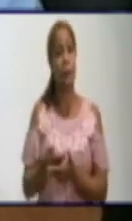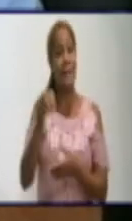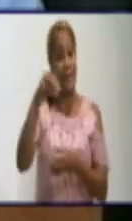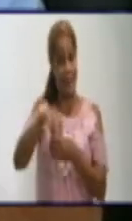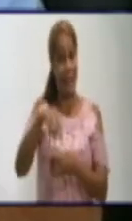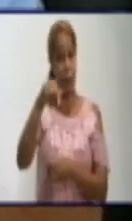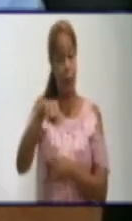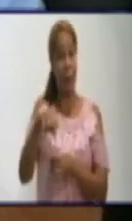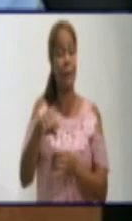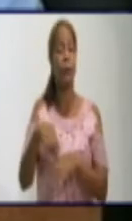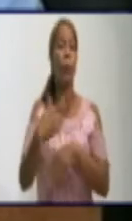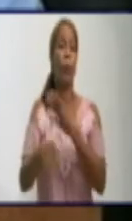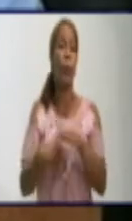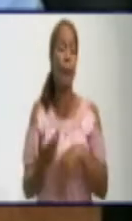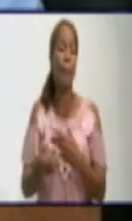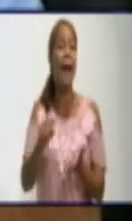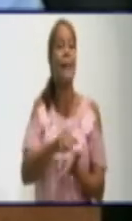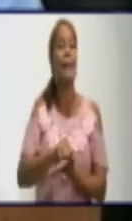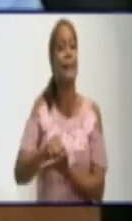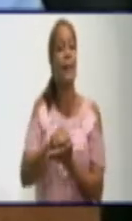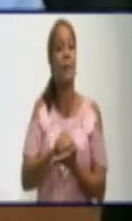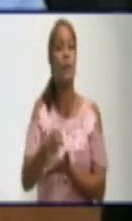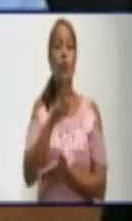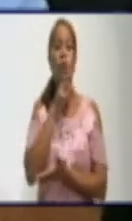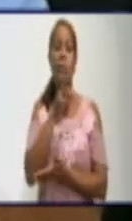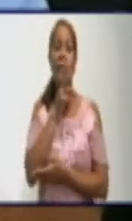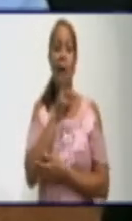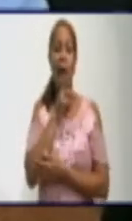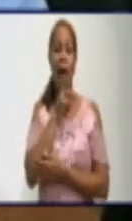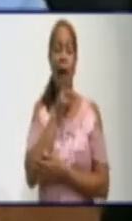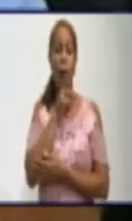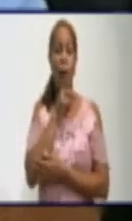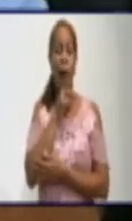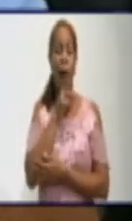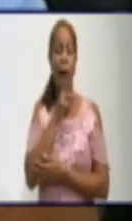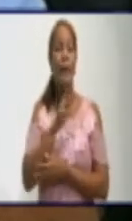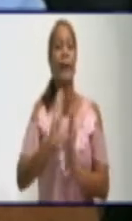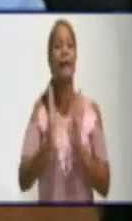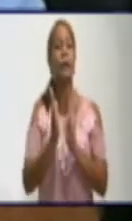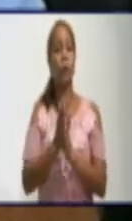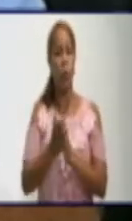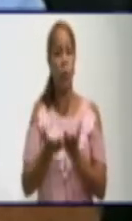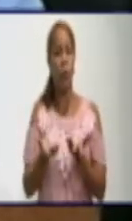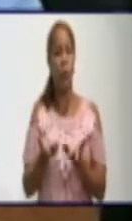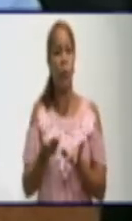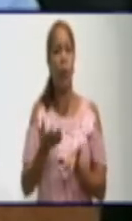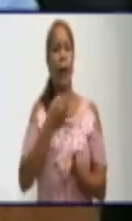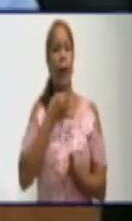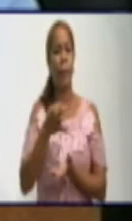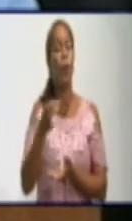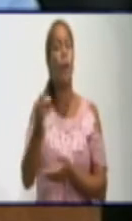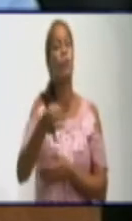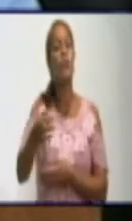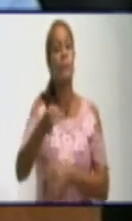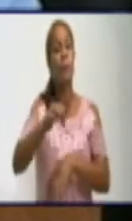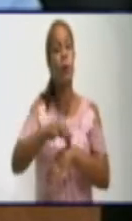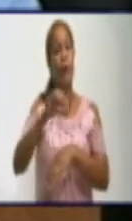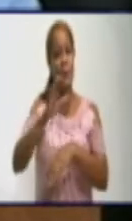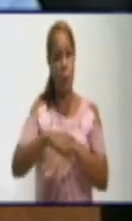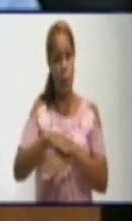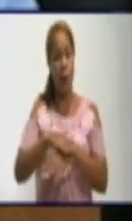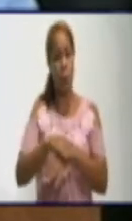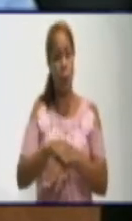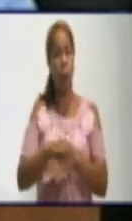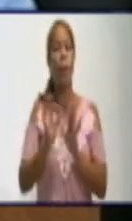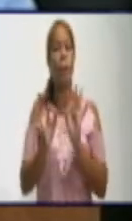citar el servicio de agua potable de la comunidad de Yuraguanal en Grituellara, en el municipio de Río Cauto, que